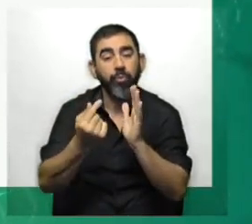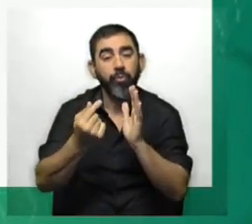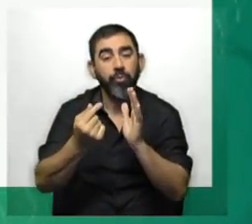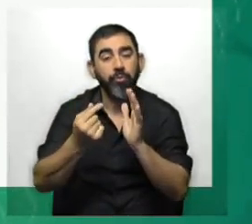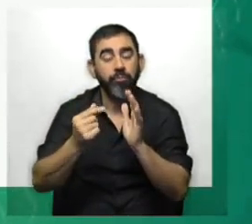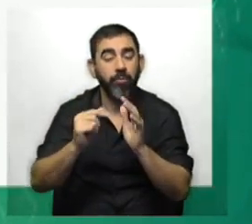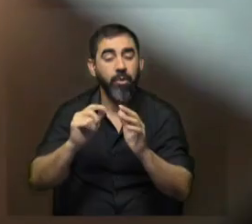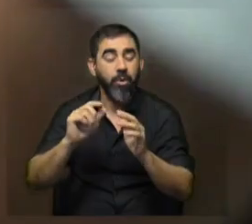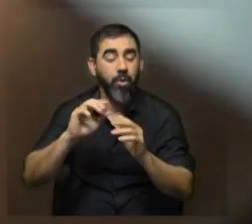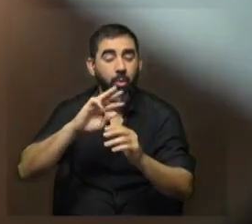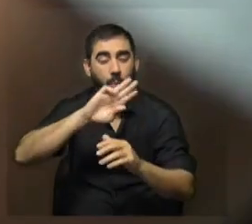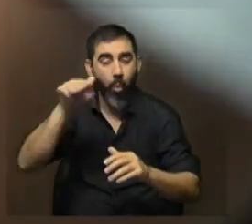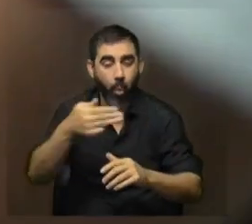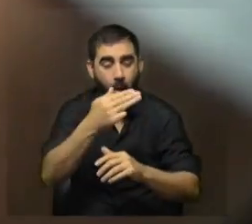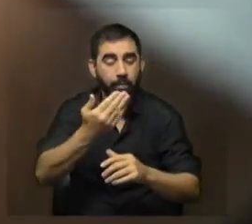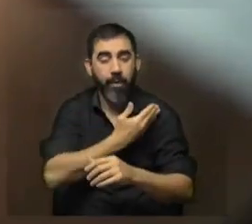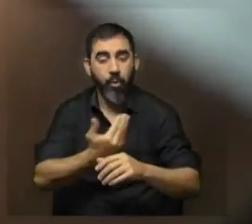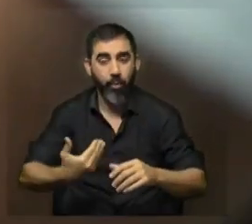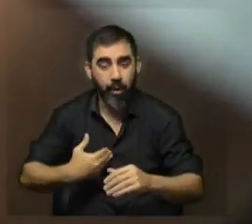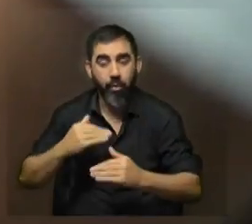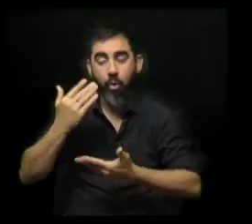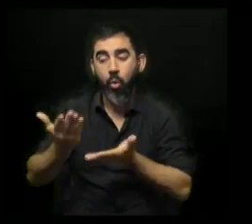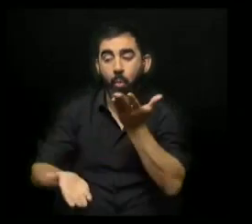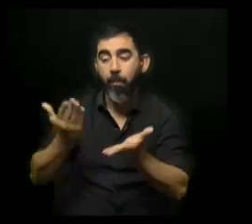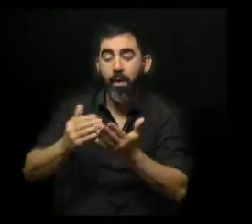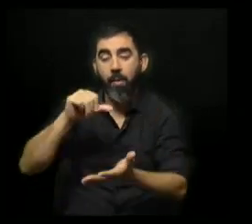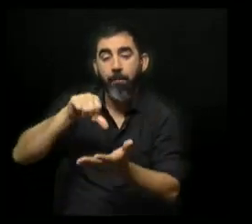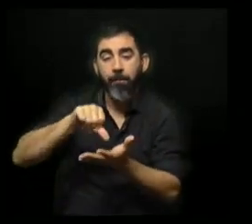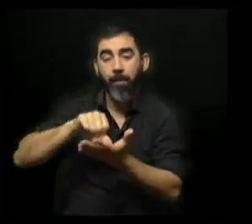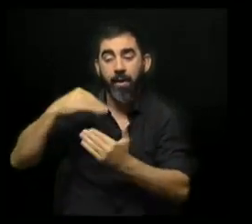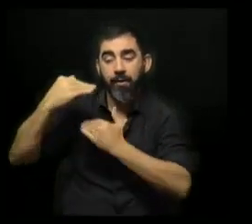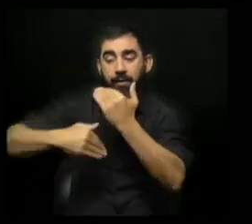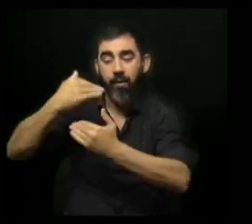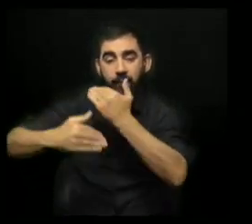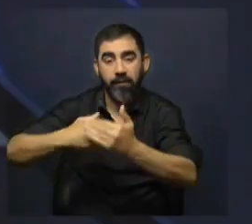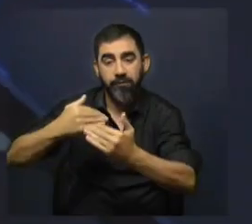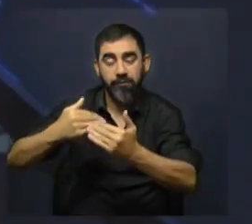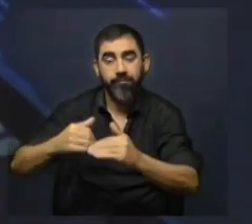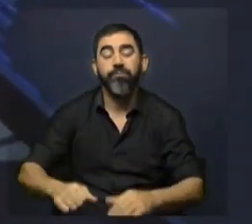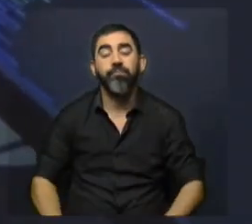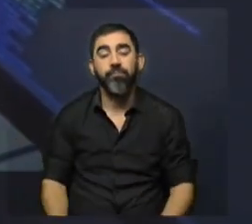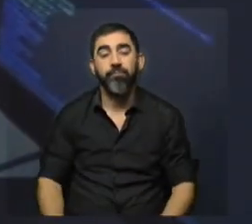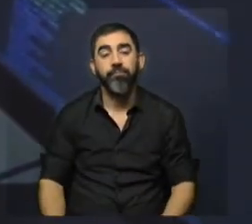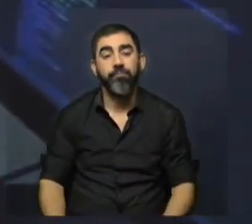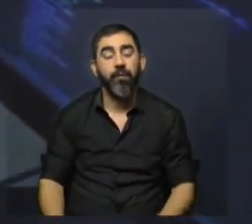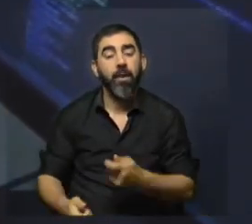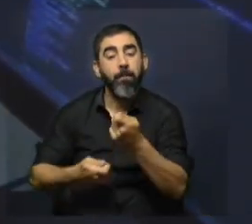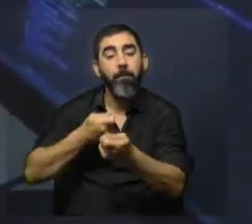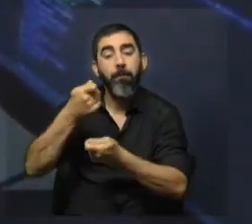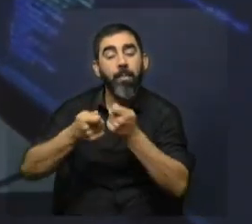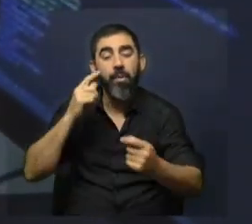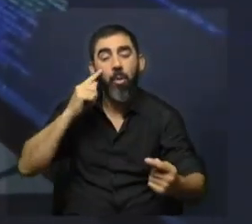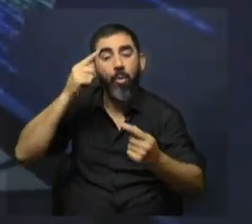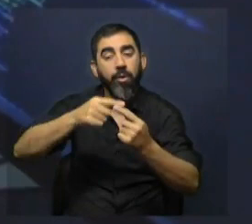gubernamentales nacionales y compara el avance de los países y las clasificaciones relativas del desarrollo del gobierno electrónico en la implementación de los